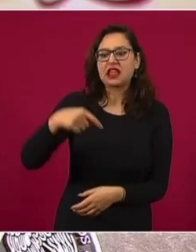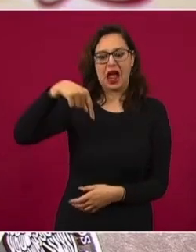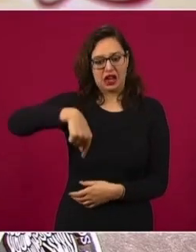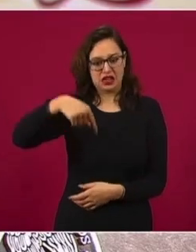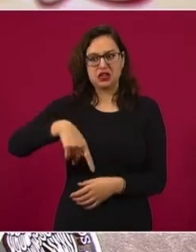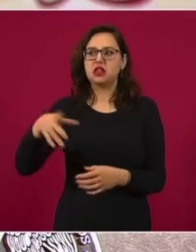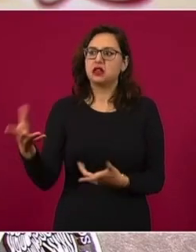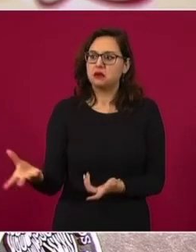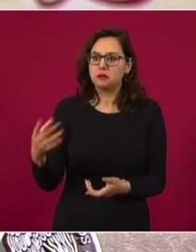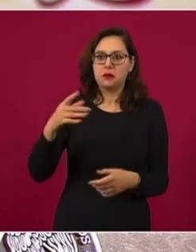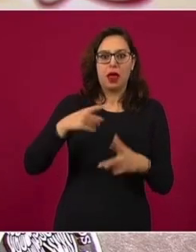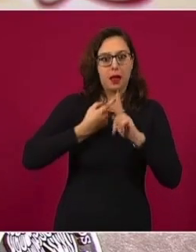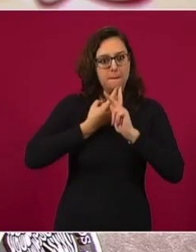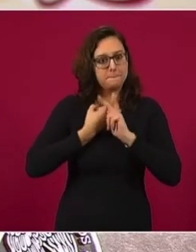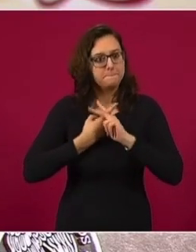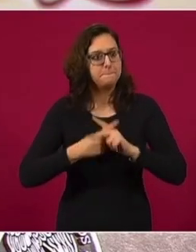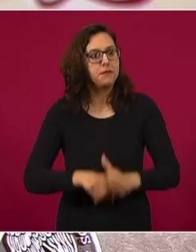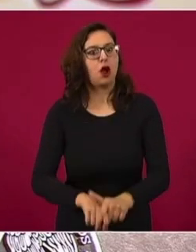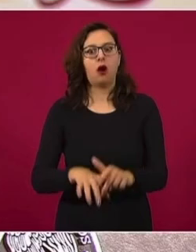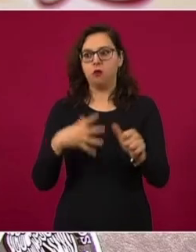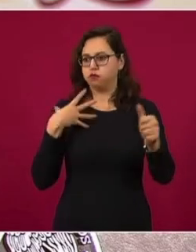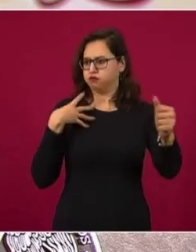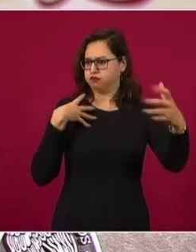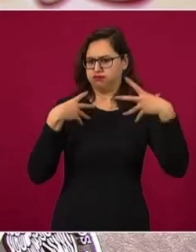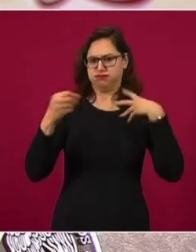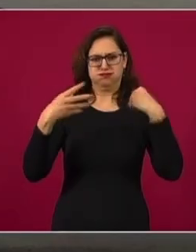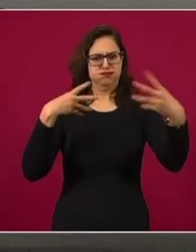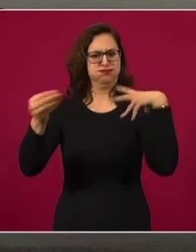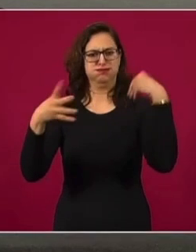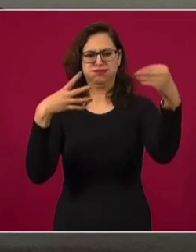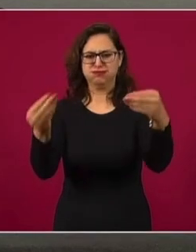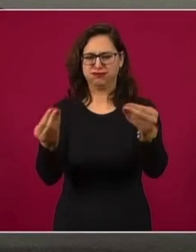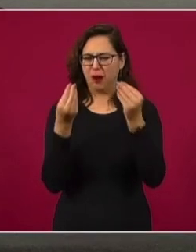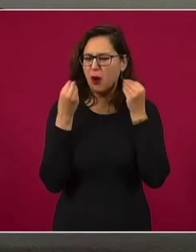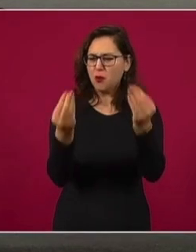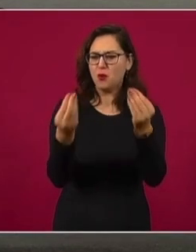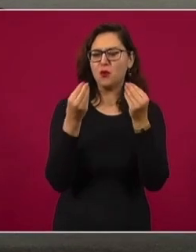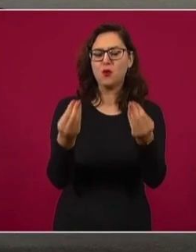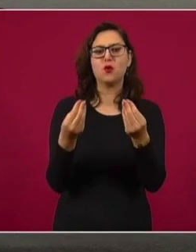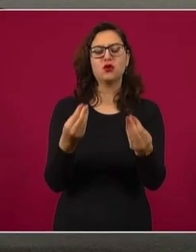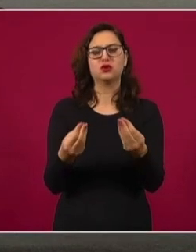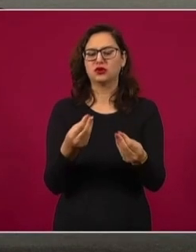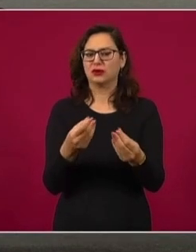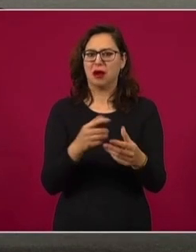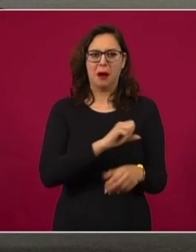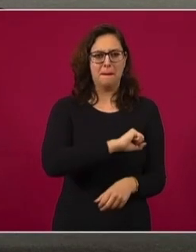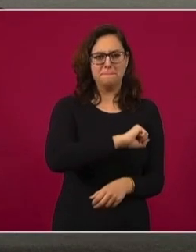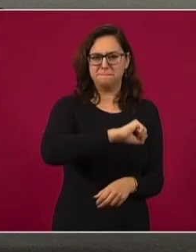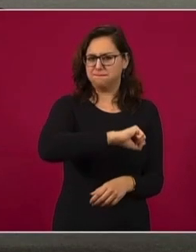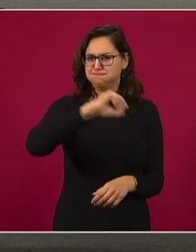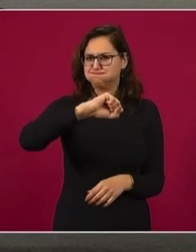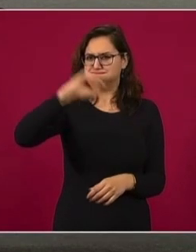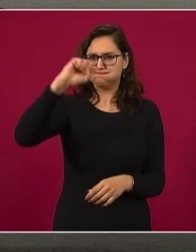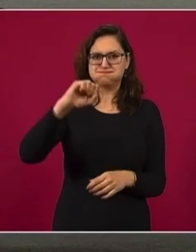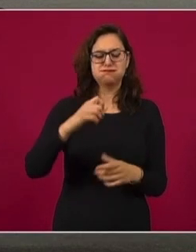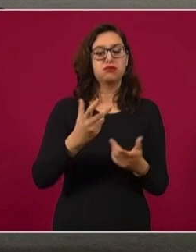duplicó o un poco más que duplicó las olas precedentes, en